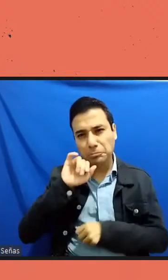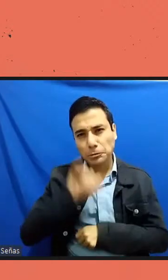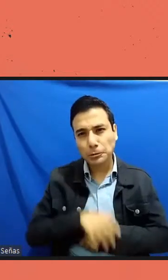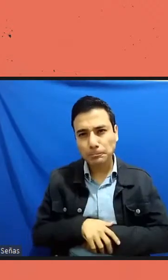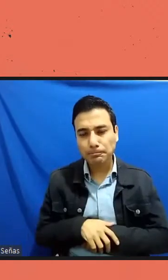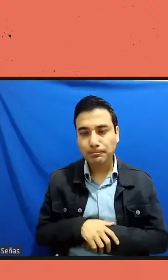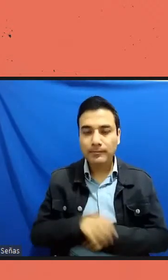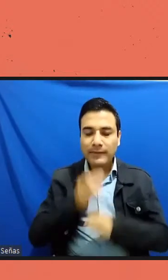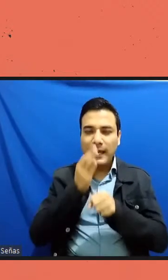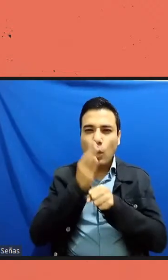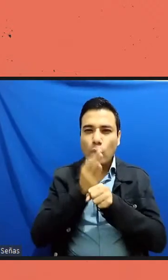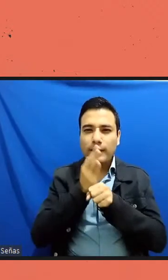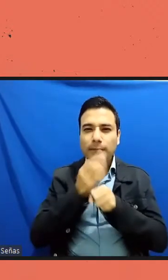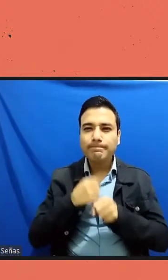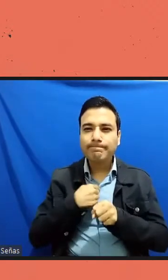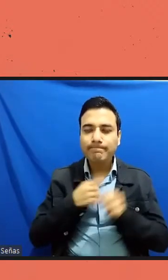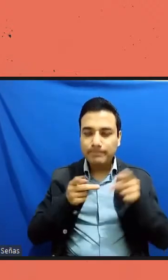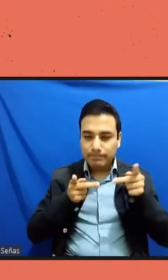hoy una